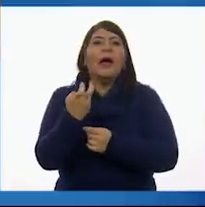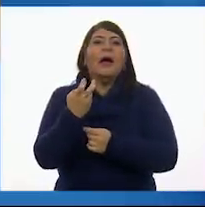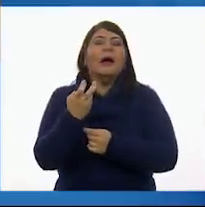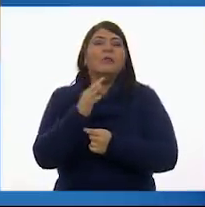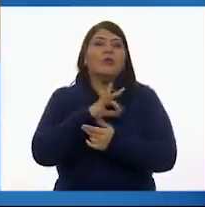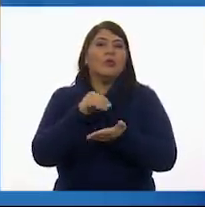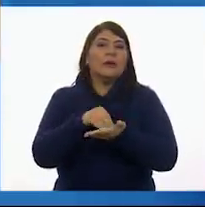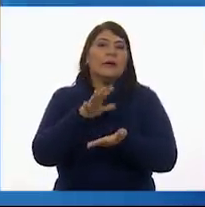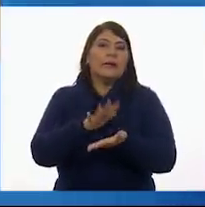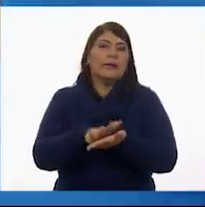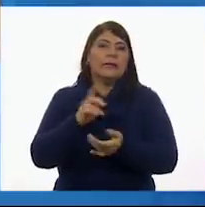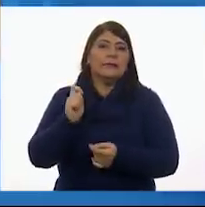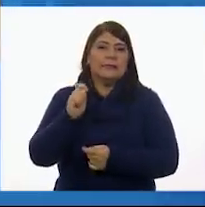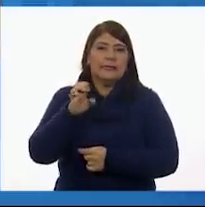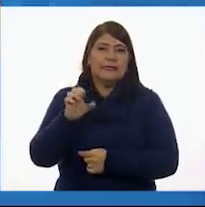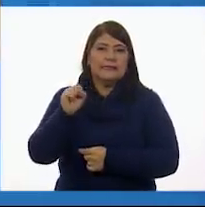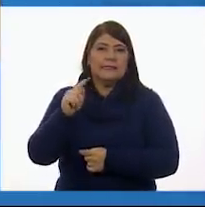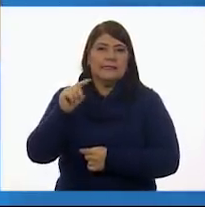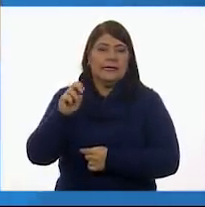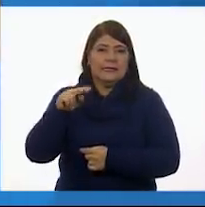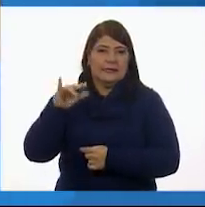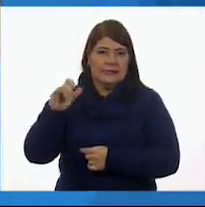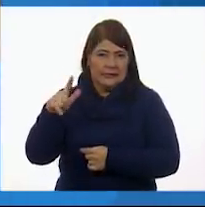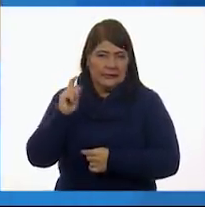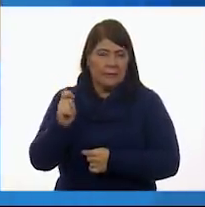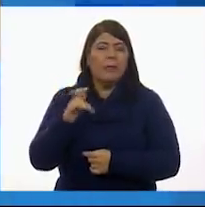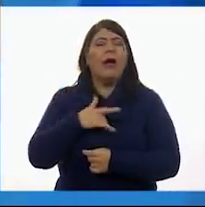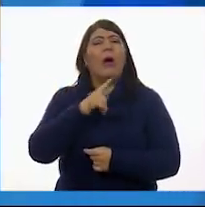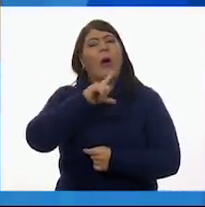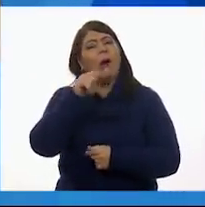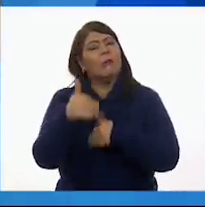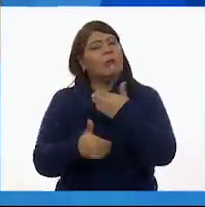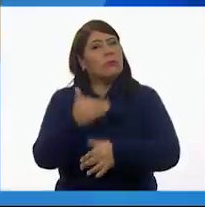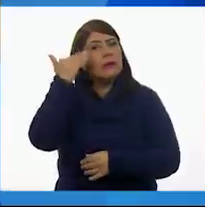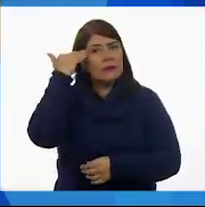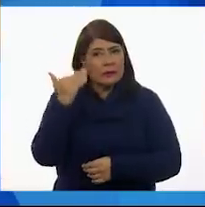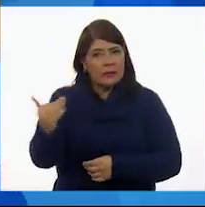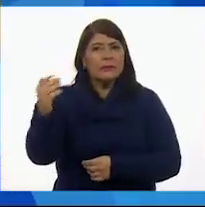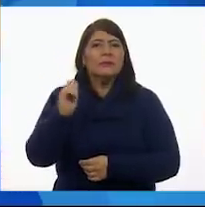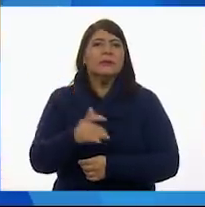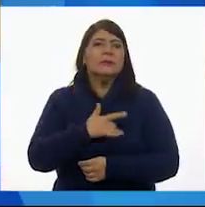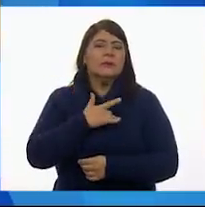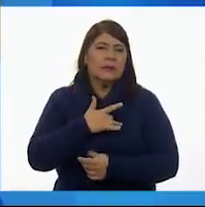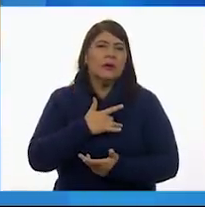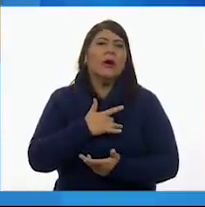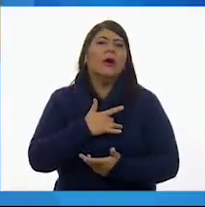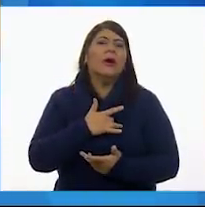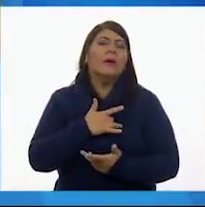del stencil. Después fue un recurso que se fue utilizando como para una cuestión de